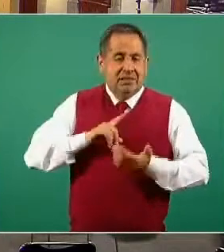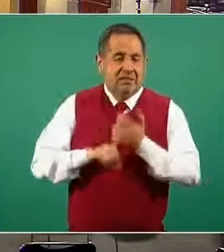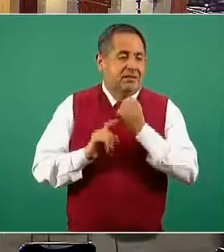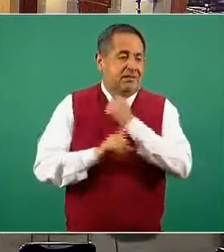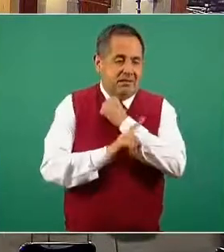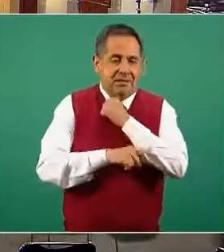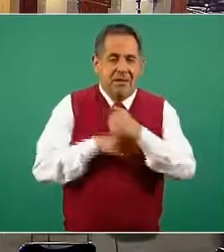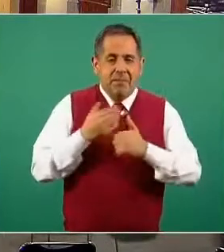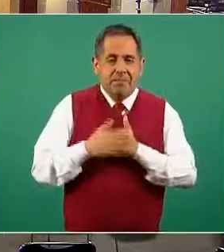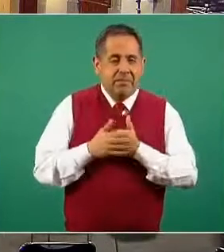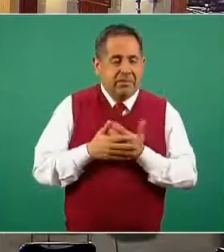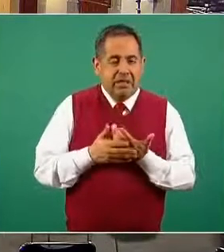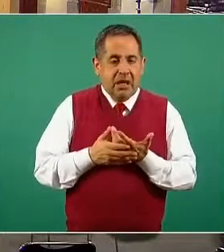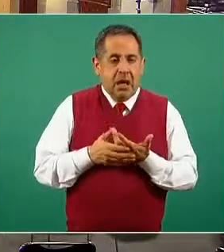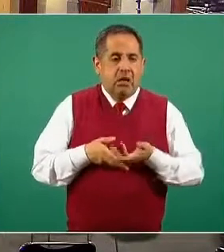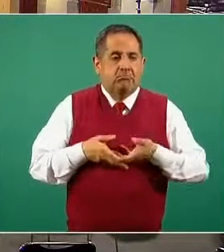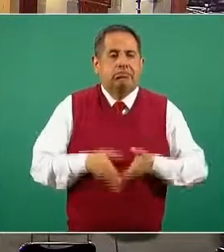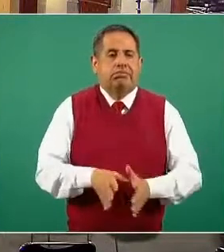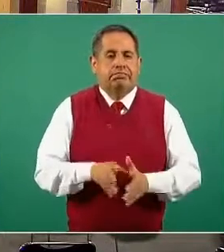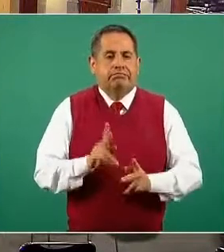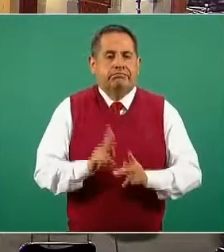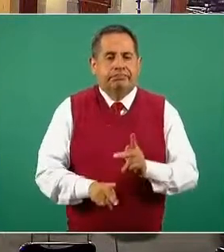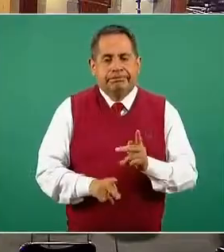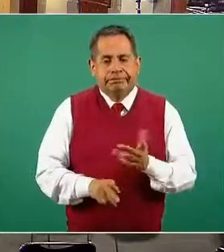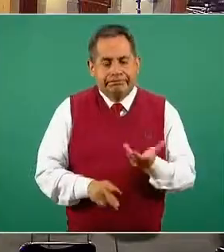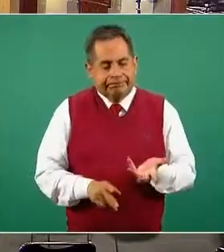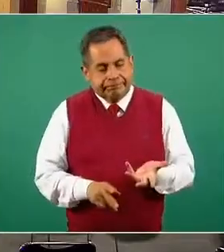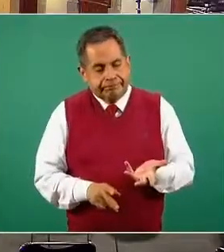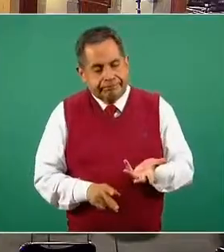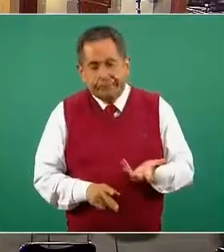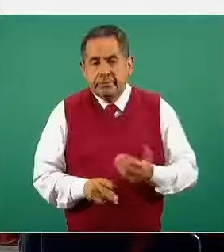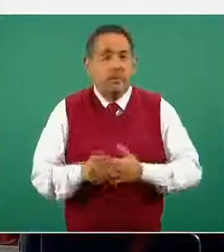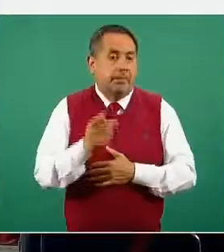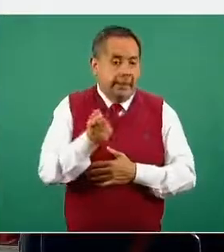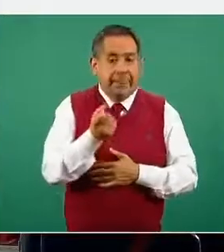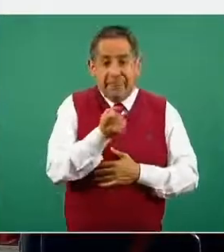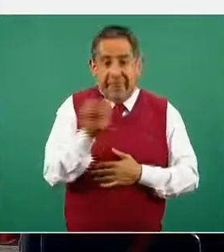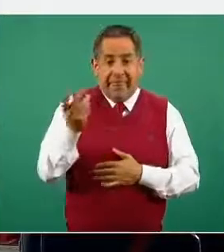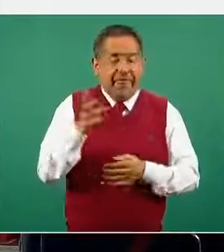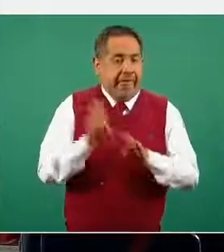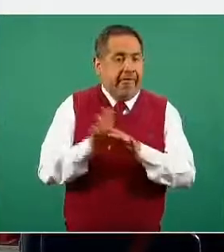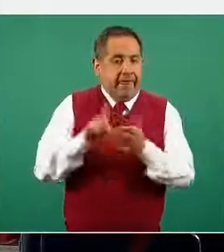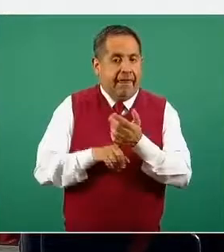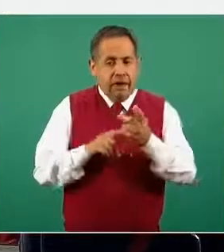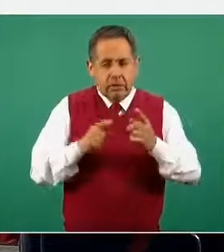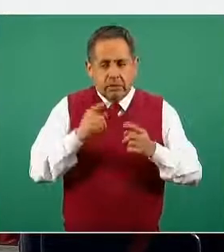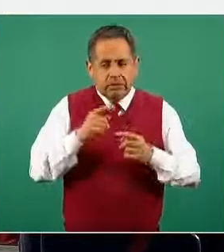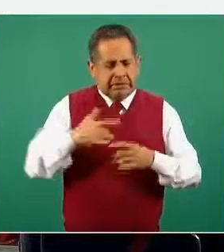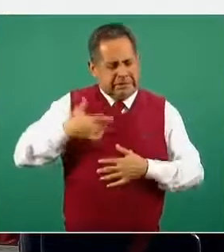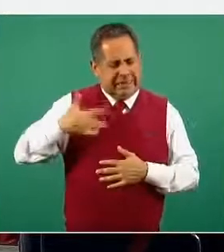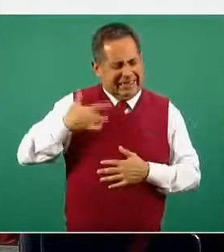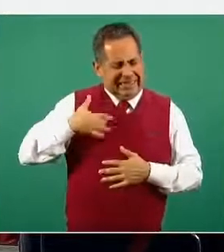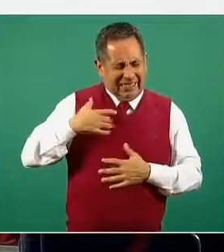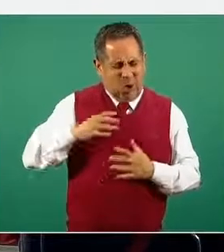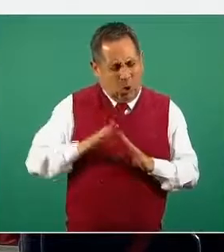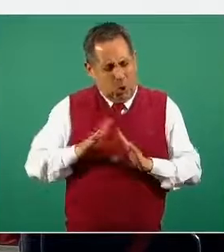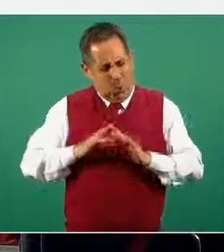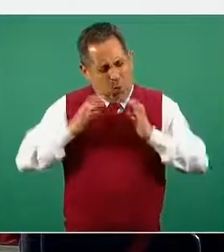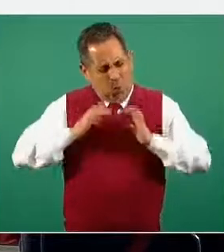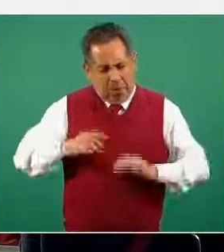a embarazos a partos pretérminos entonces los síntomas que se pueden presentar